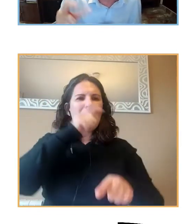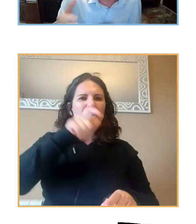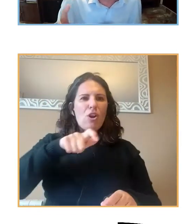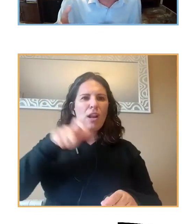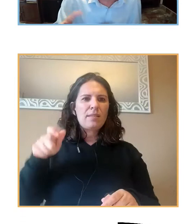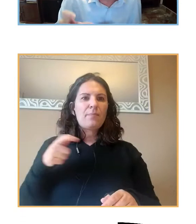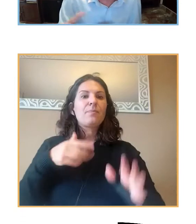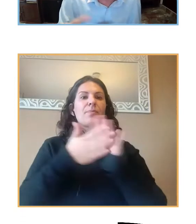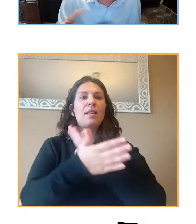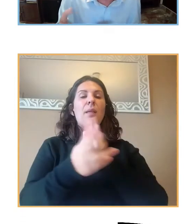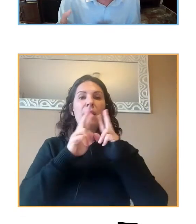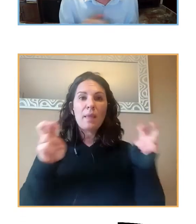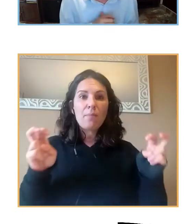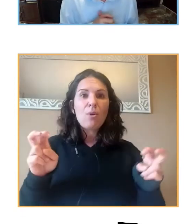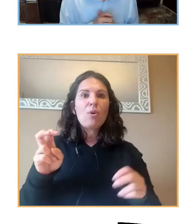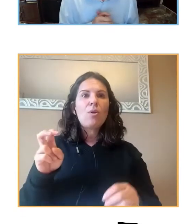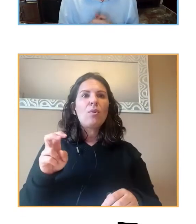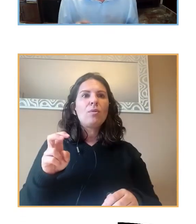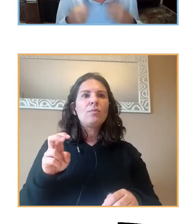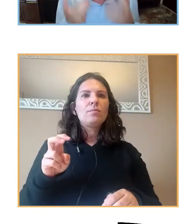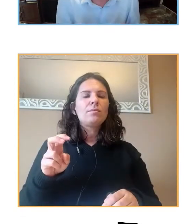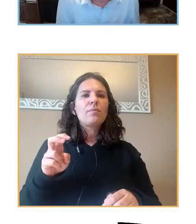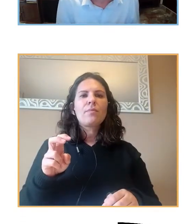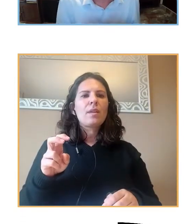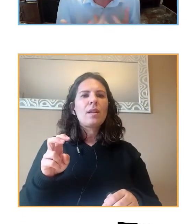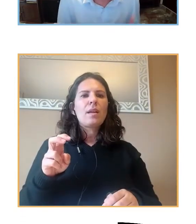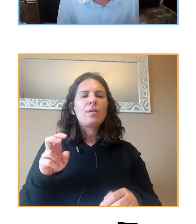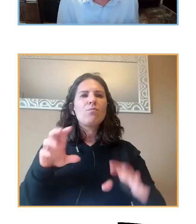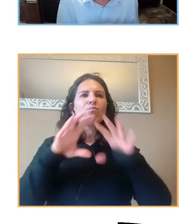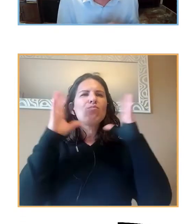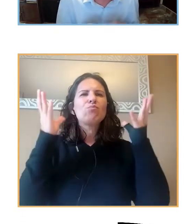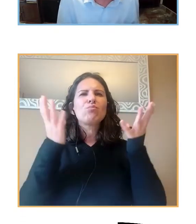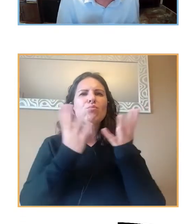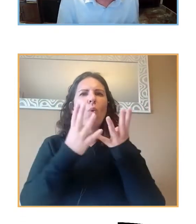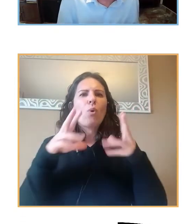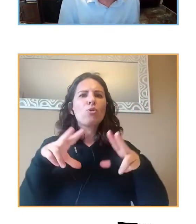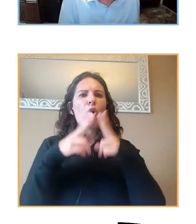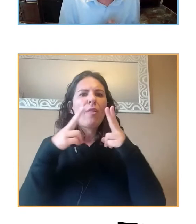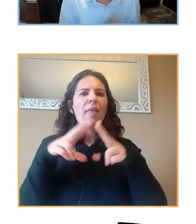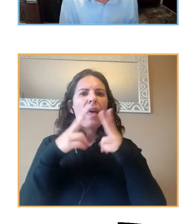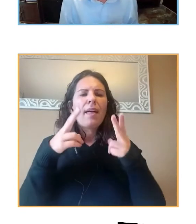confinamiento estaban en un mundo que no les estaba, en una sociedad que no les estaba